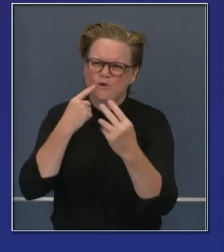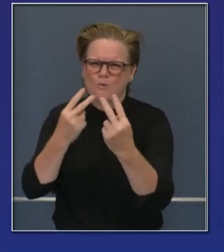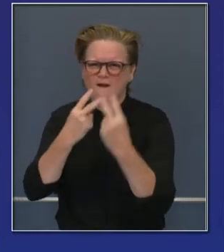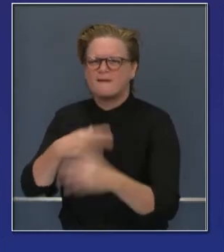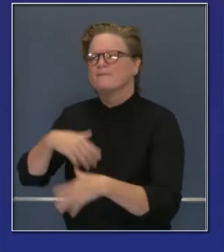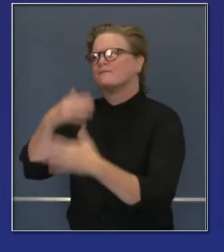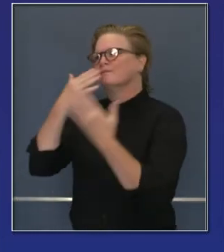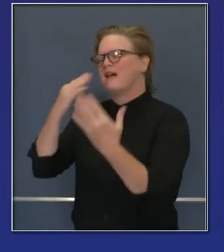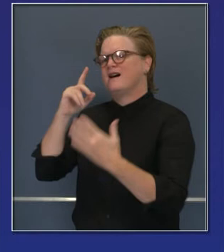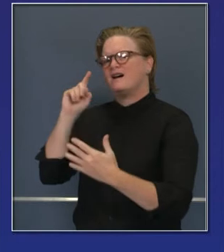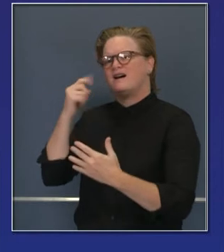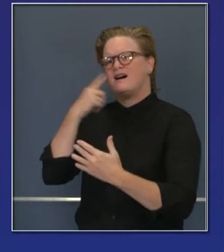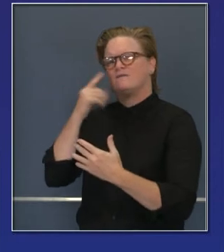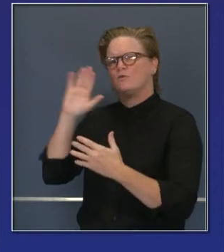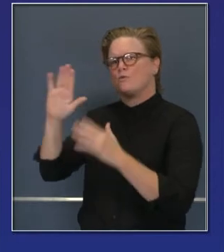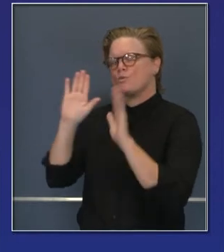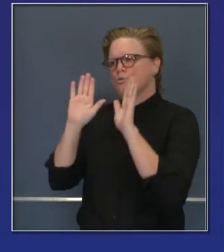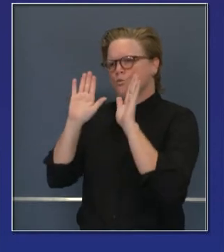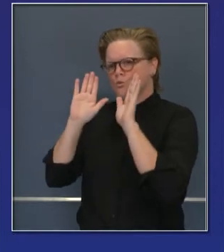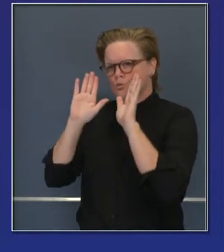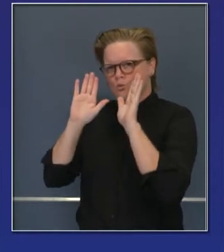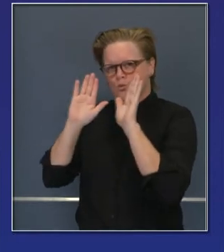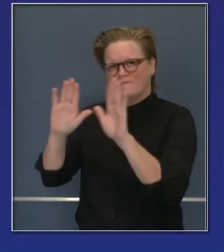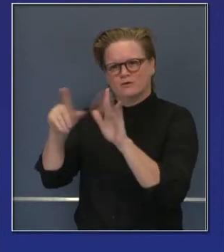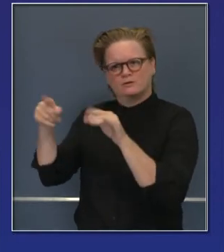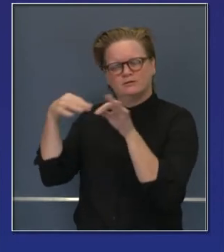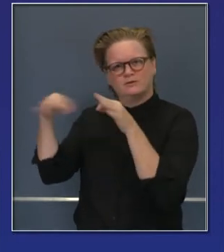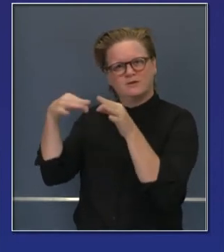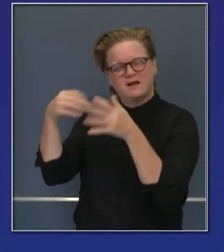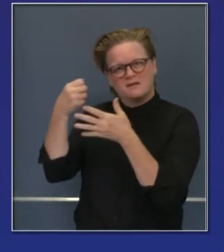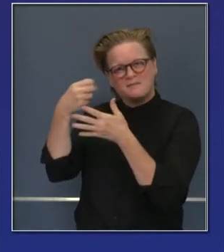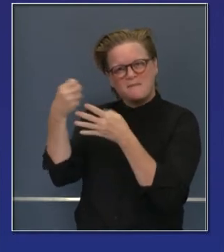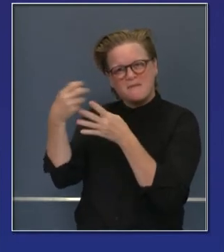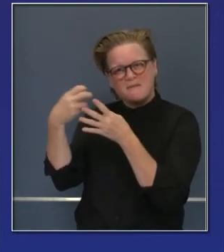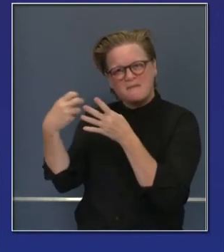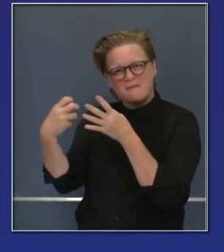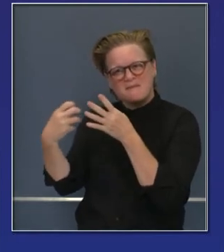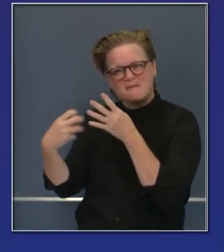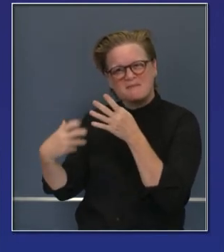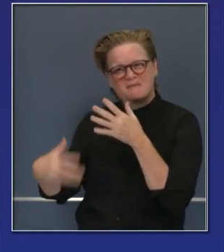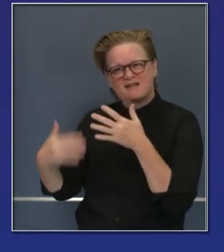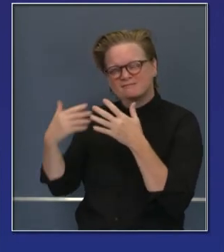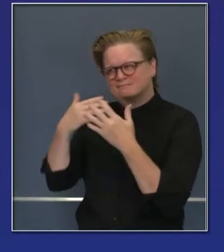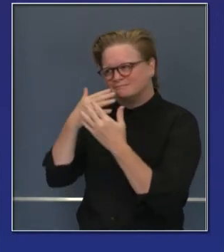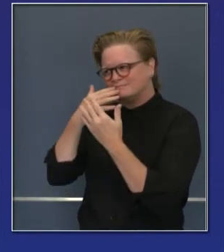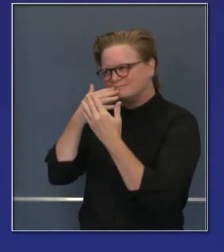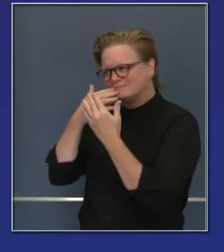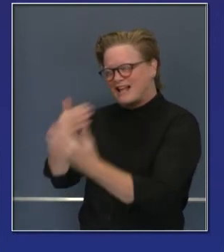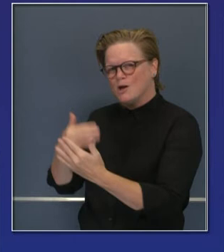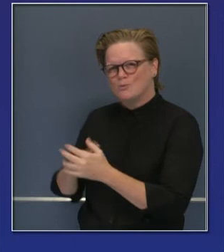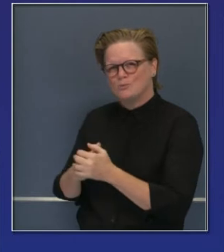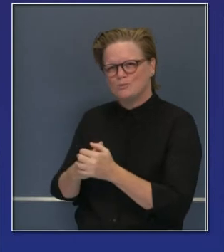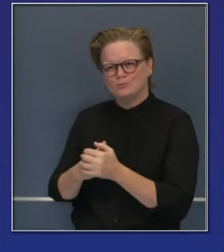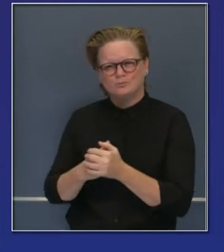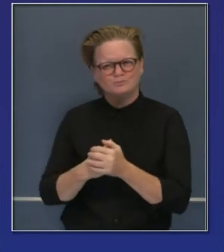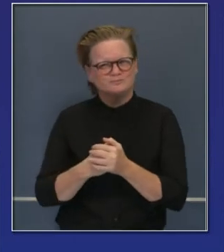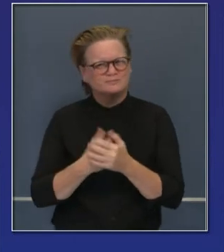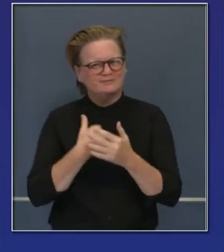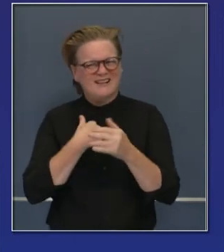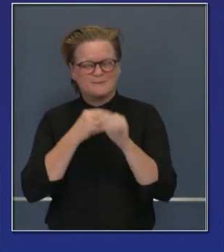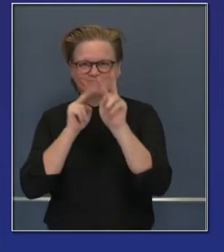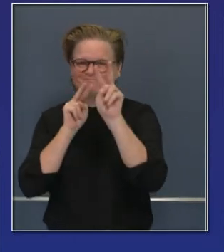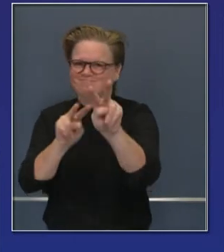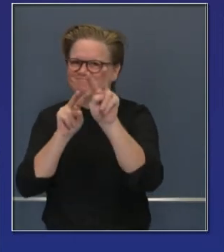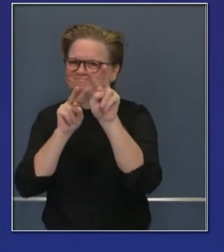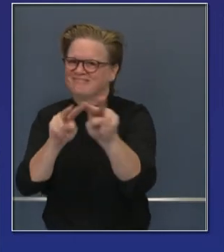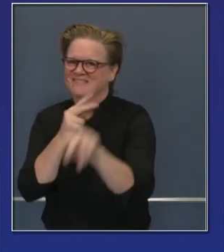sintonizarnos. Señor gobernador, ha hecho una labor excelente de explicar cuál es la situación actual y hablando de las vacunas,